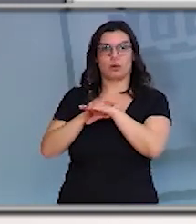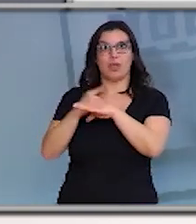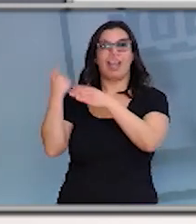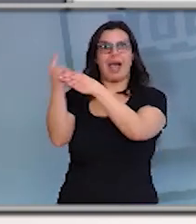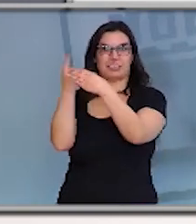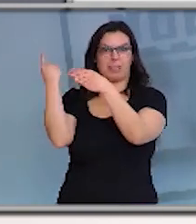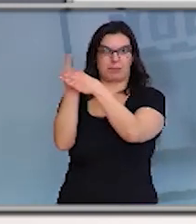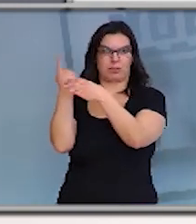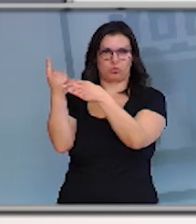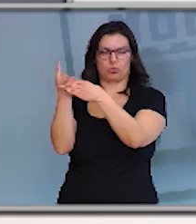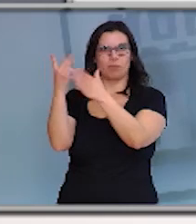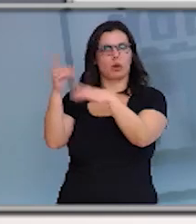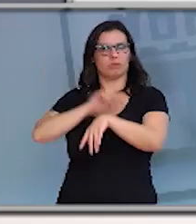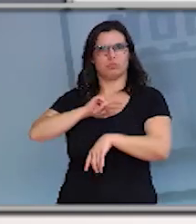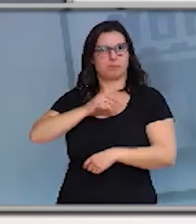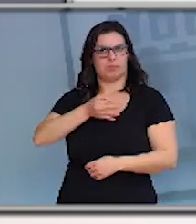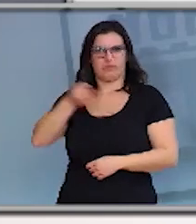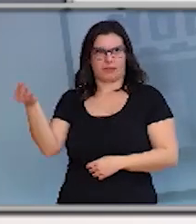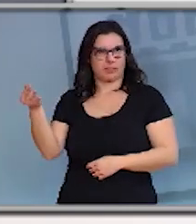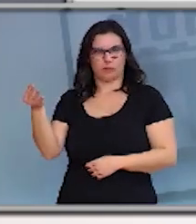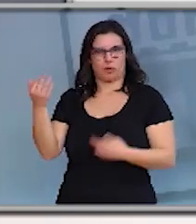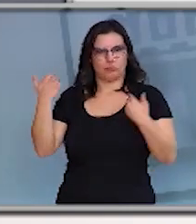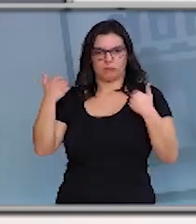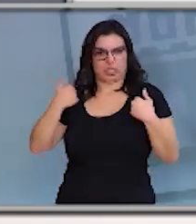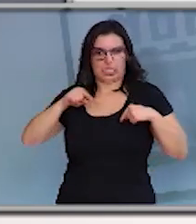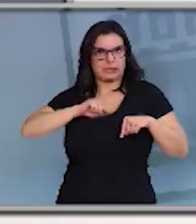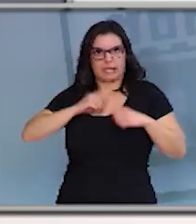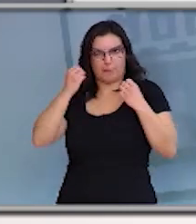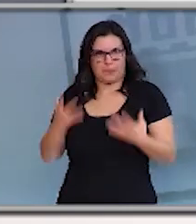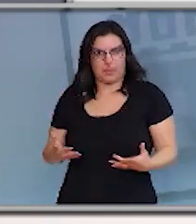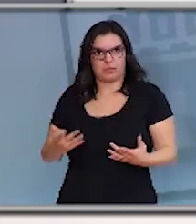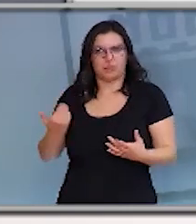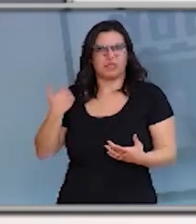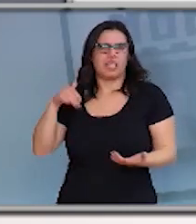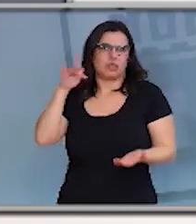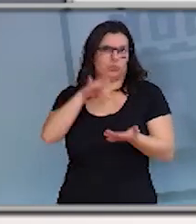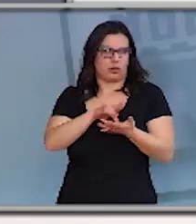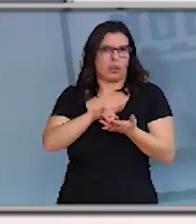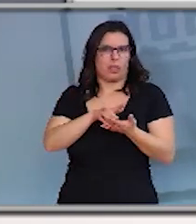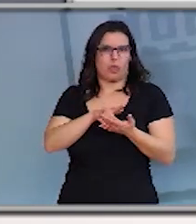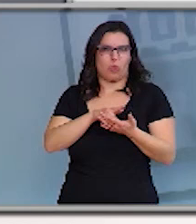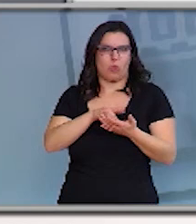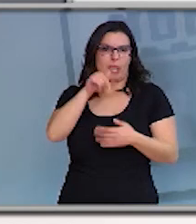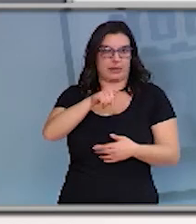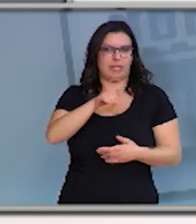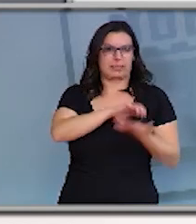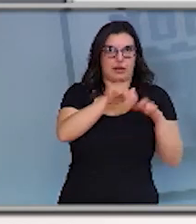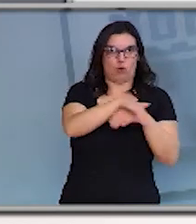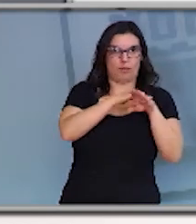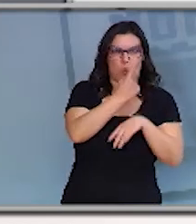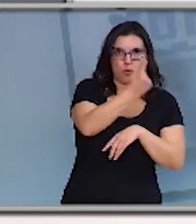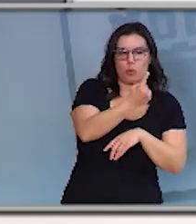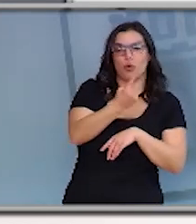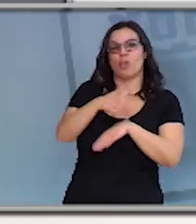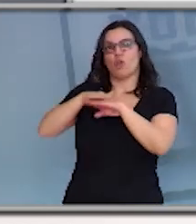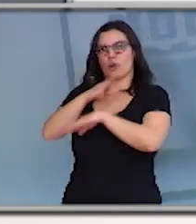pero está perfectamente e en buenas condiciones, isto hemos visto que tamén pasa en el Gobierno central. Ayer hubo unha comunicación